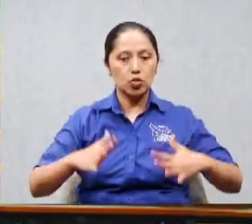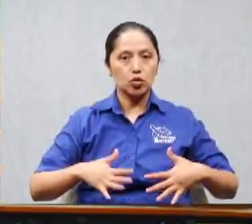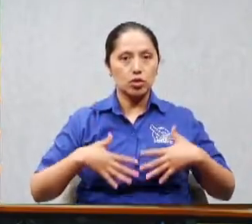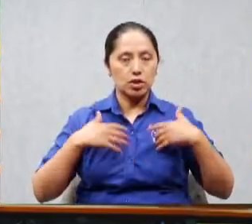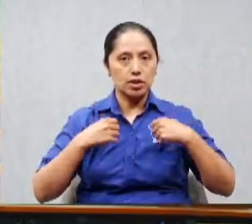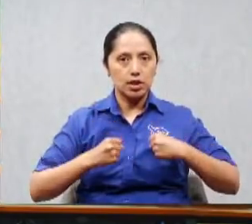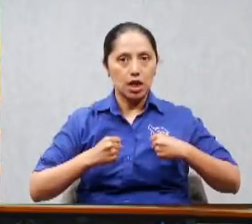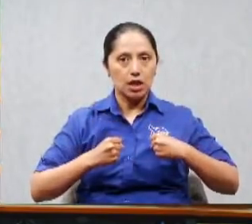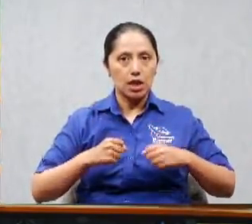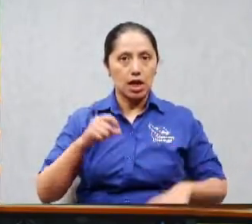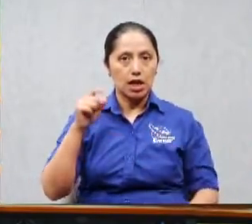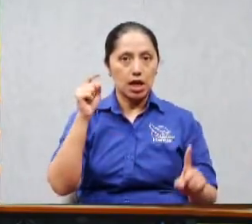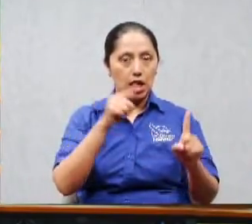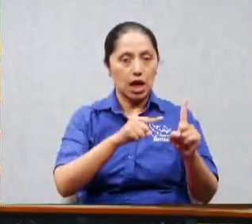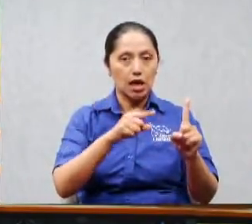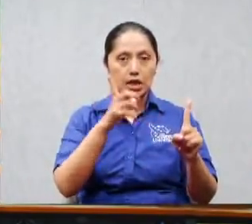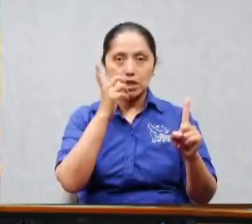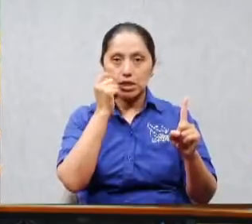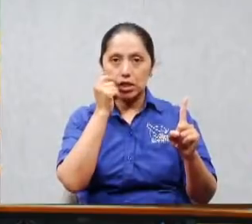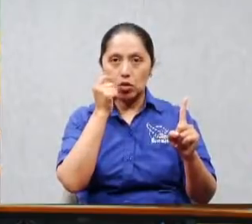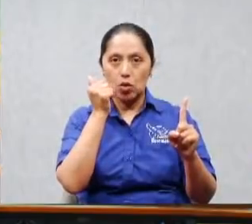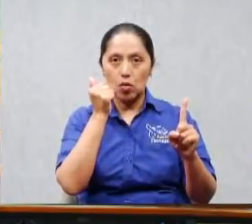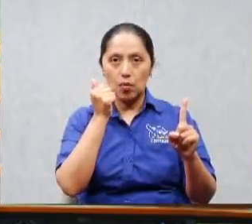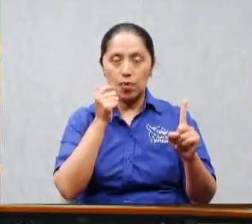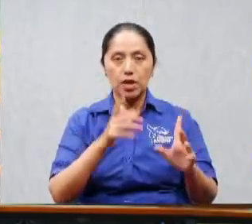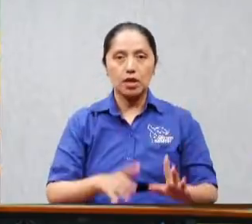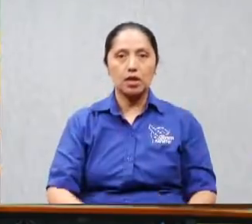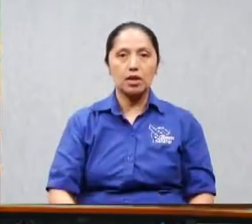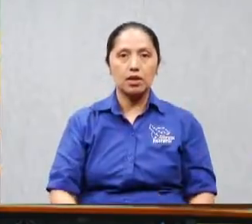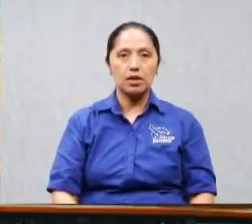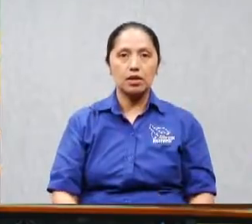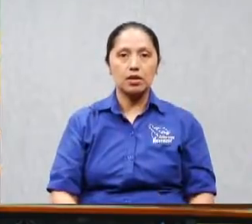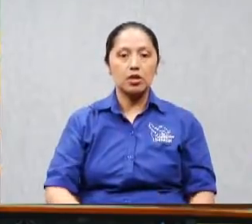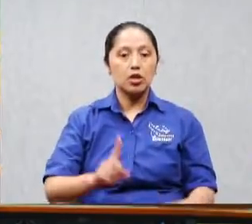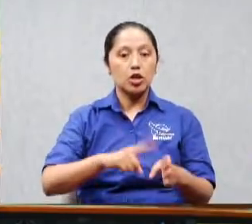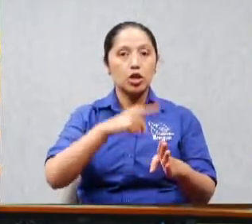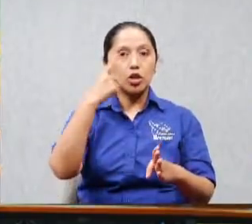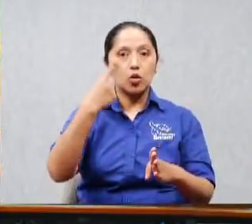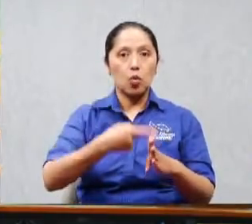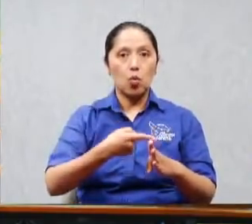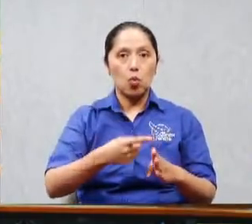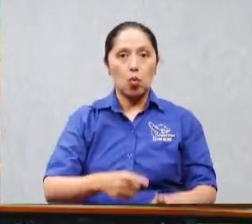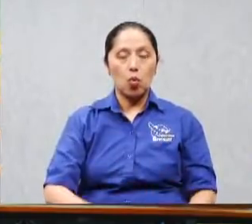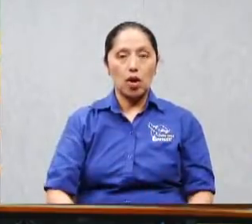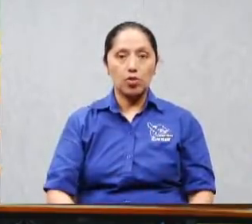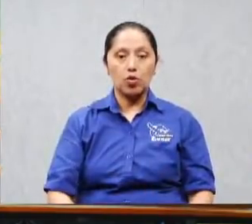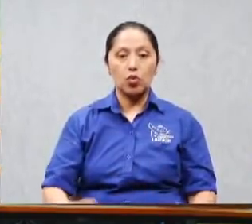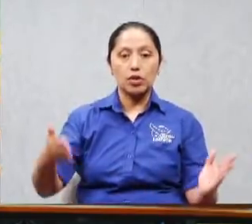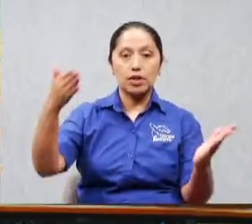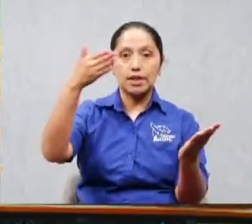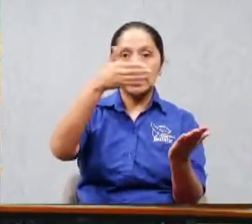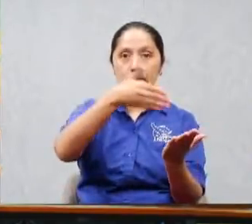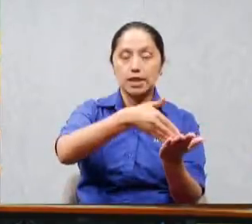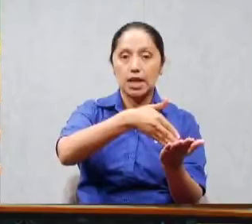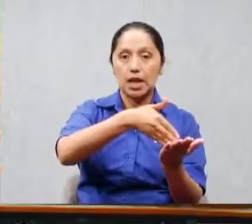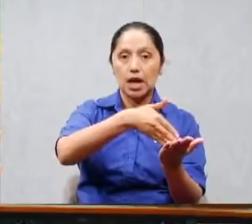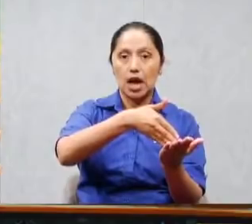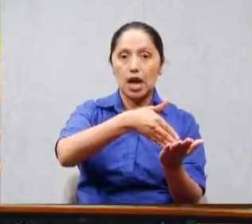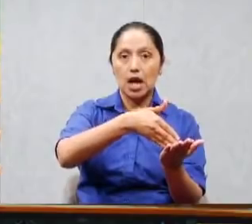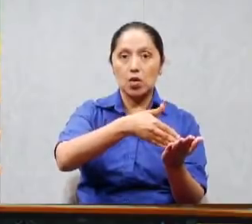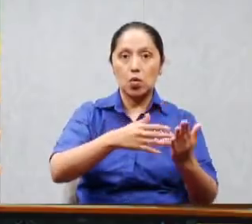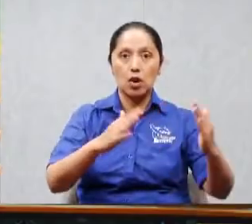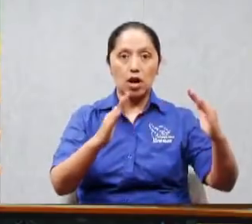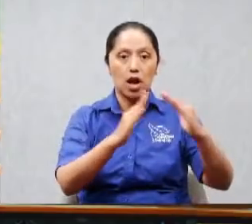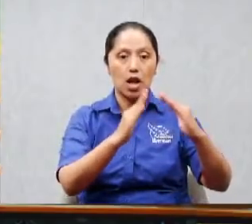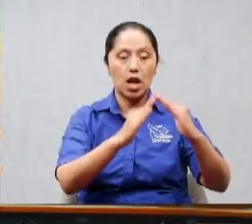oídos de los papás hermano y cuando les llegaron a preguntar que pasó bueno saber que este es nuestro